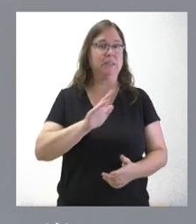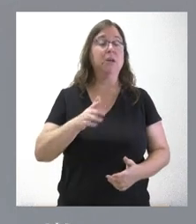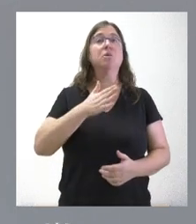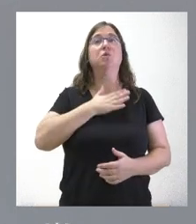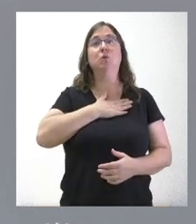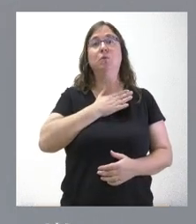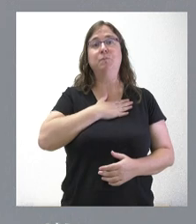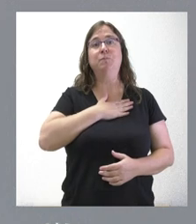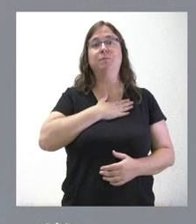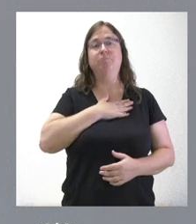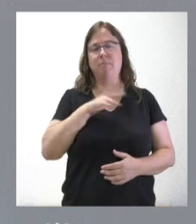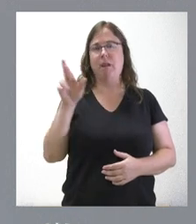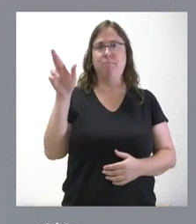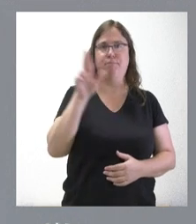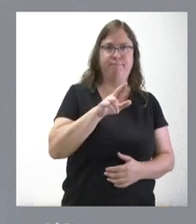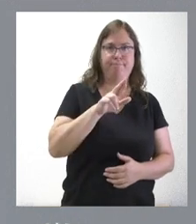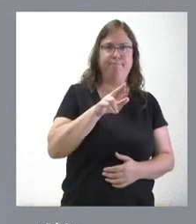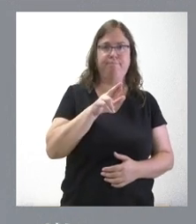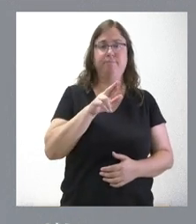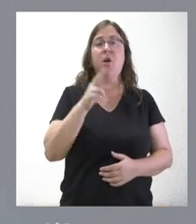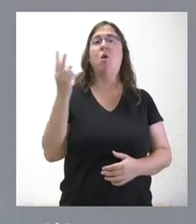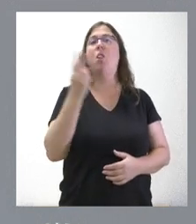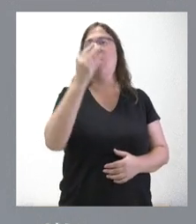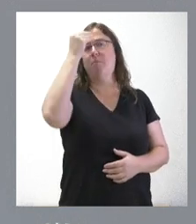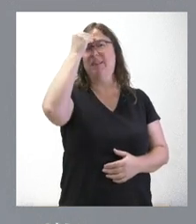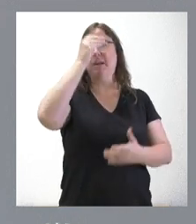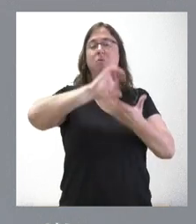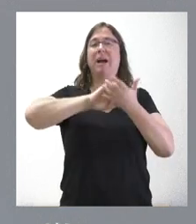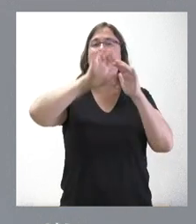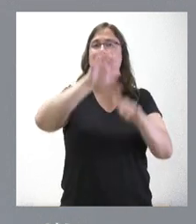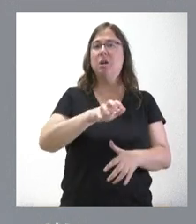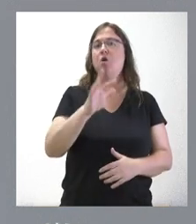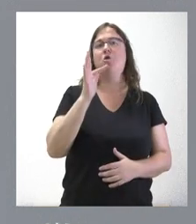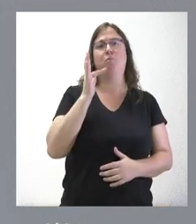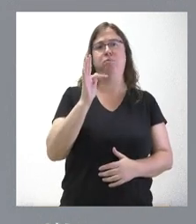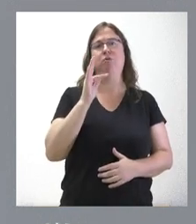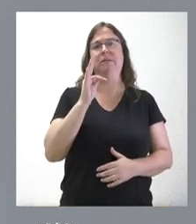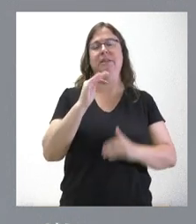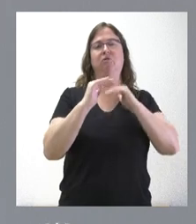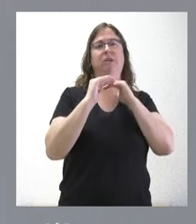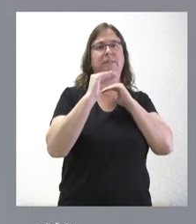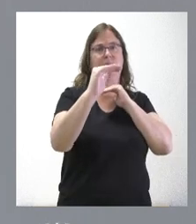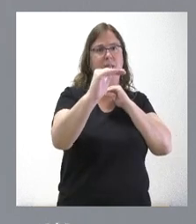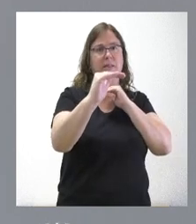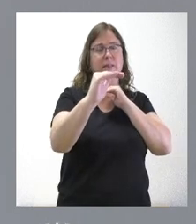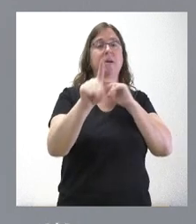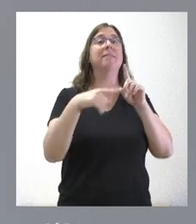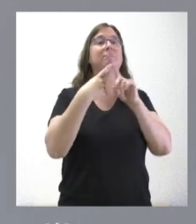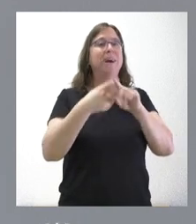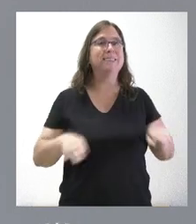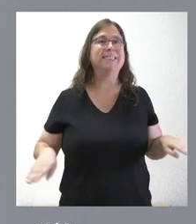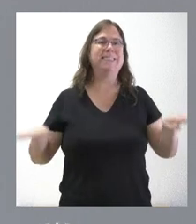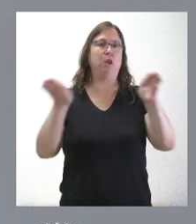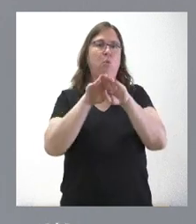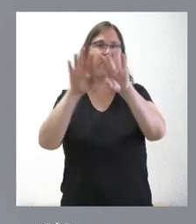insisto en la idea de que nosotros creemos que para Castilla y León sería bueno garantizar la estabilidad y garantizar la igualdad entre